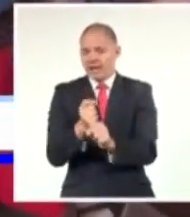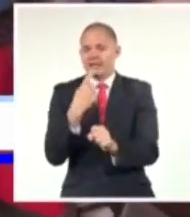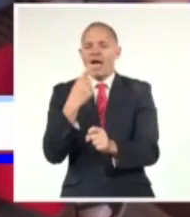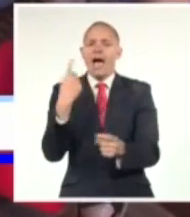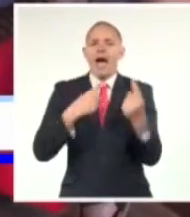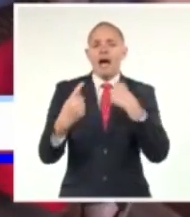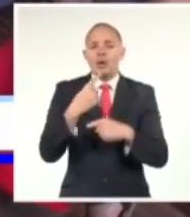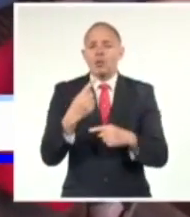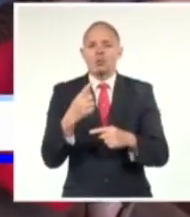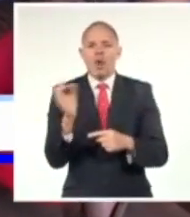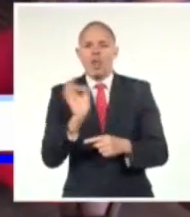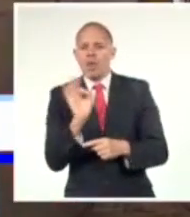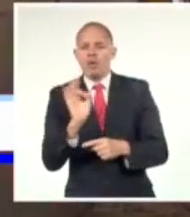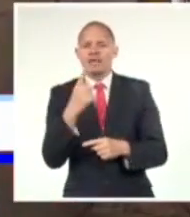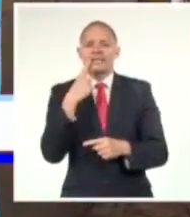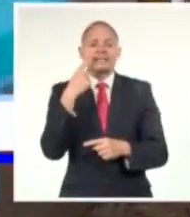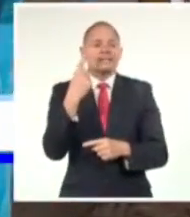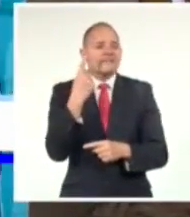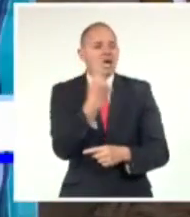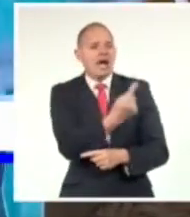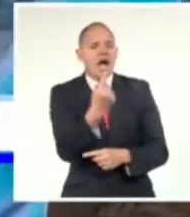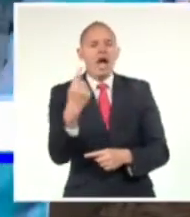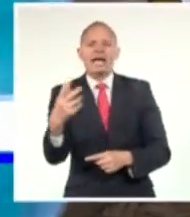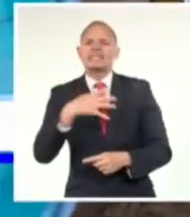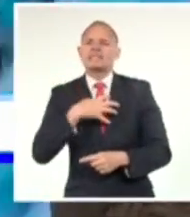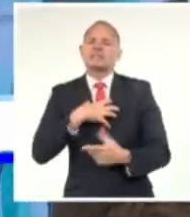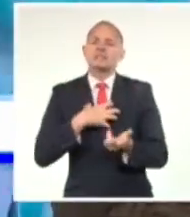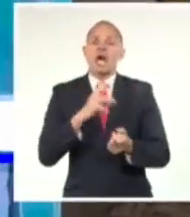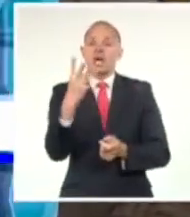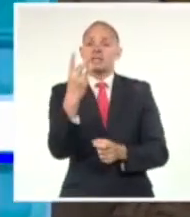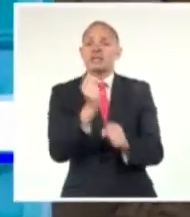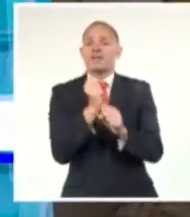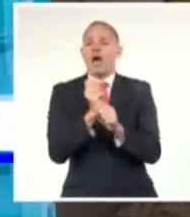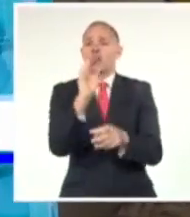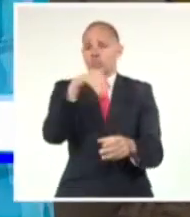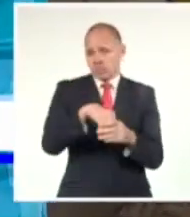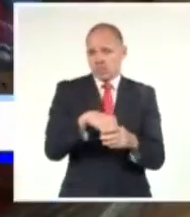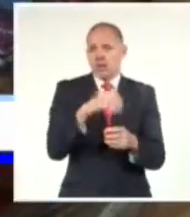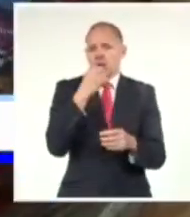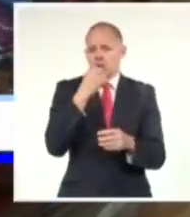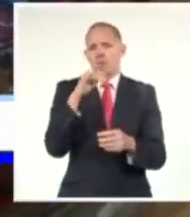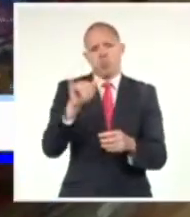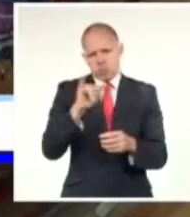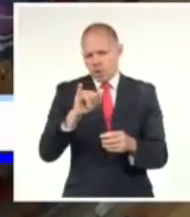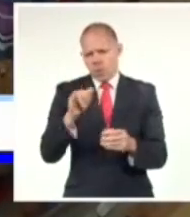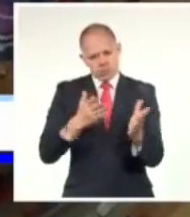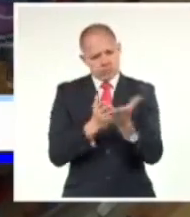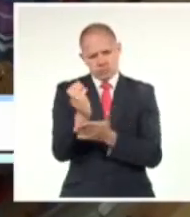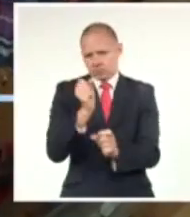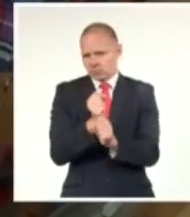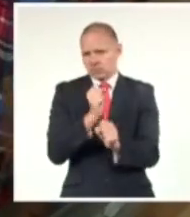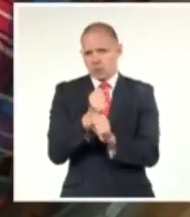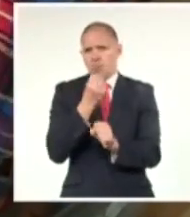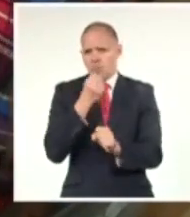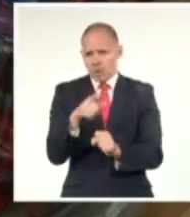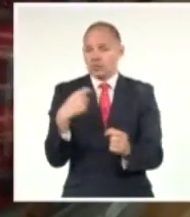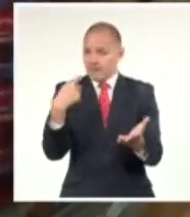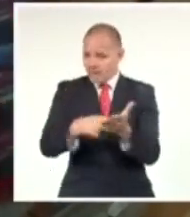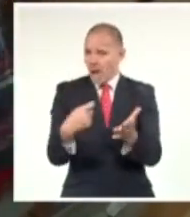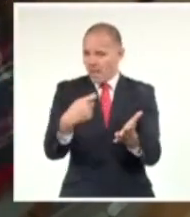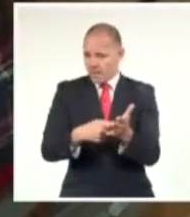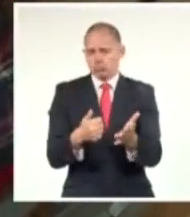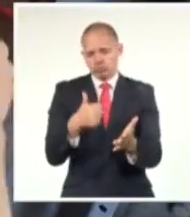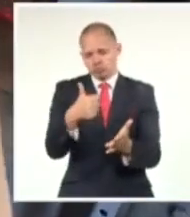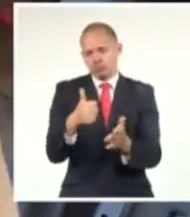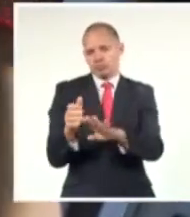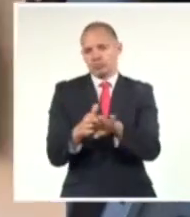hasta tres trabajadores contratados y se han mantenido pagando sus tributos pueden continuar el ejercicio de sus actividades. Por el contrario, se les